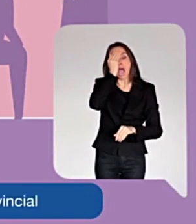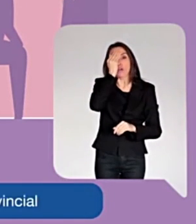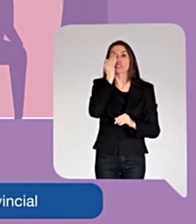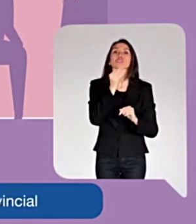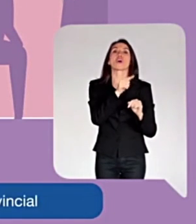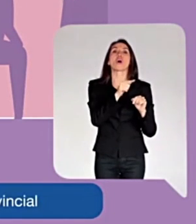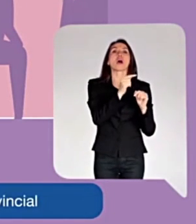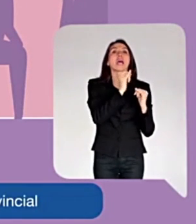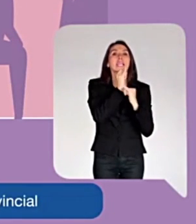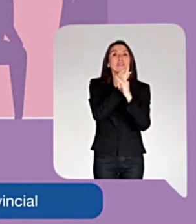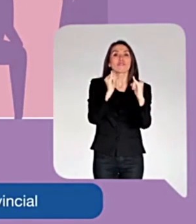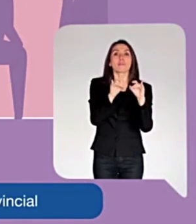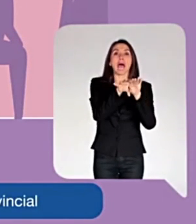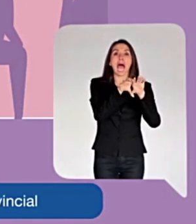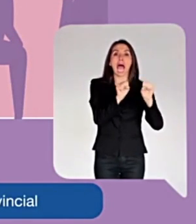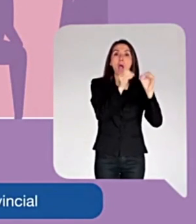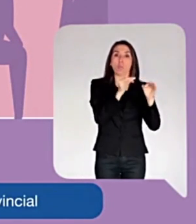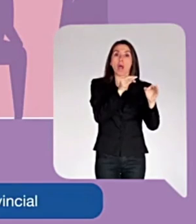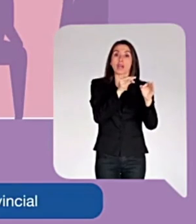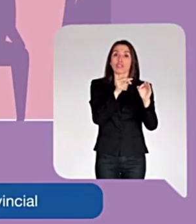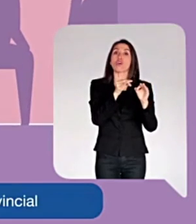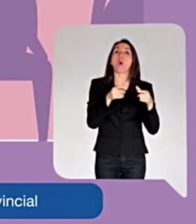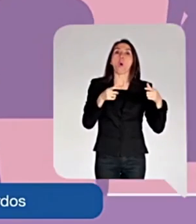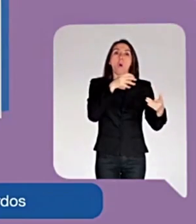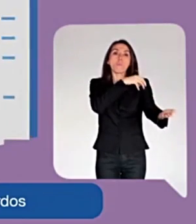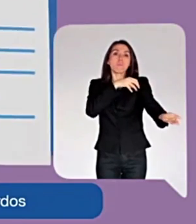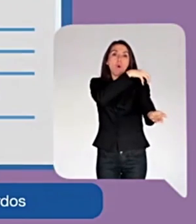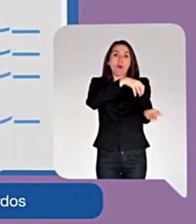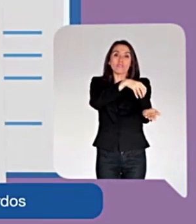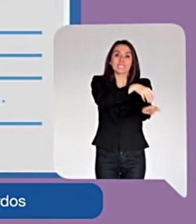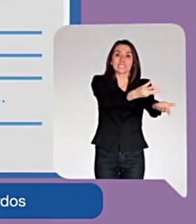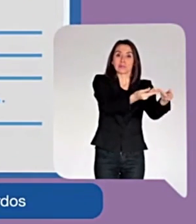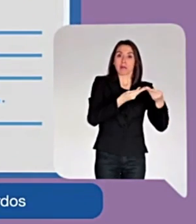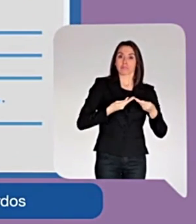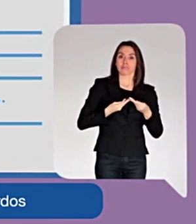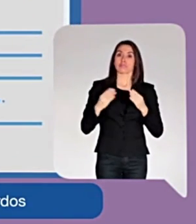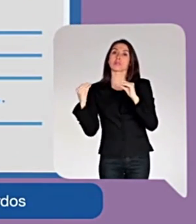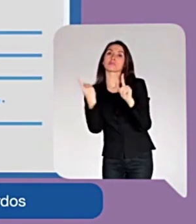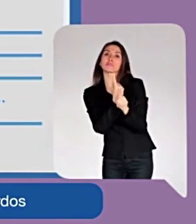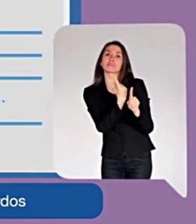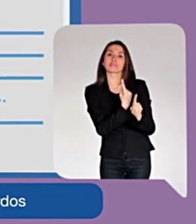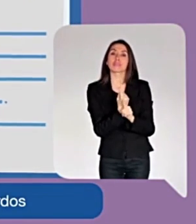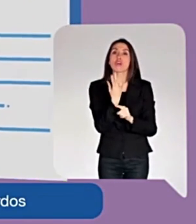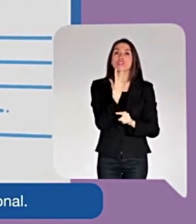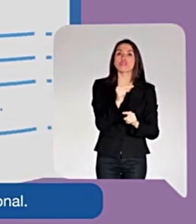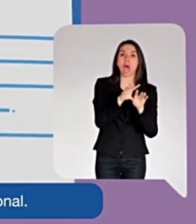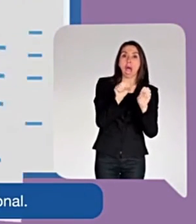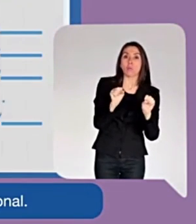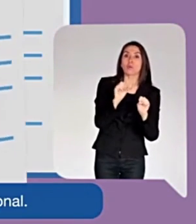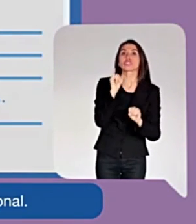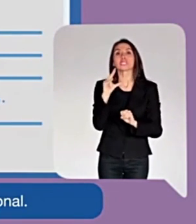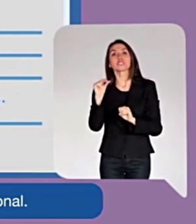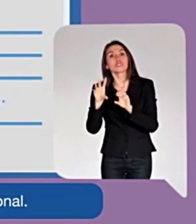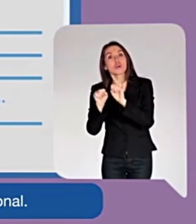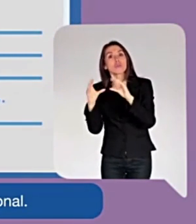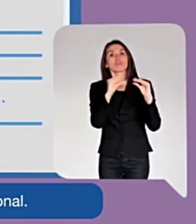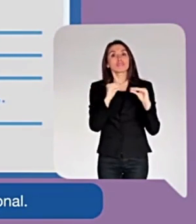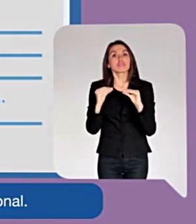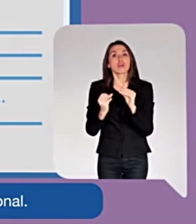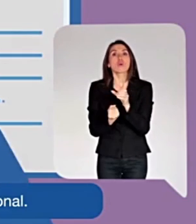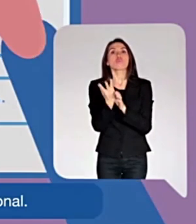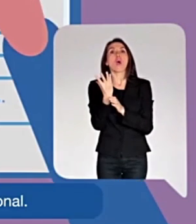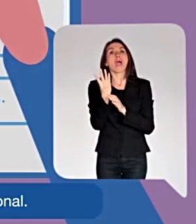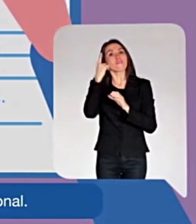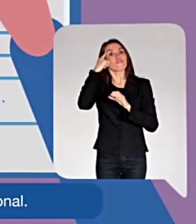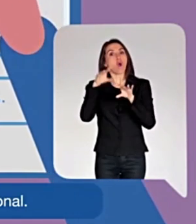Aquí se conocerán los acuerdos definitivos del nivel provincial y se dialogará sobre los acuerdos parciales y desacuerdos para explorar nuevos acuerdos,